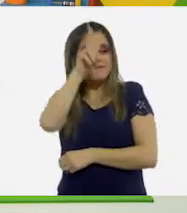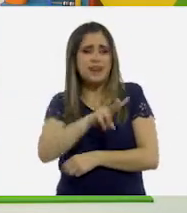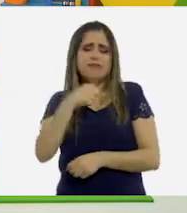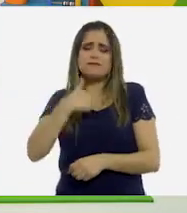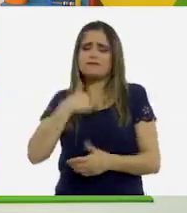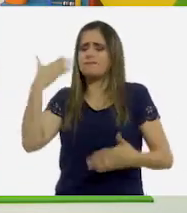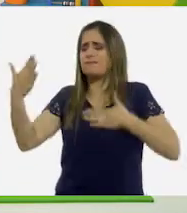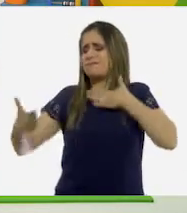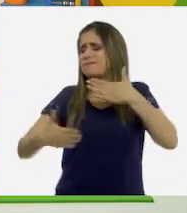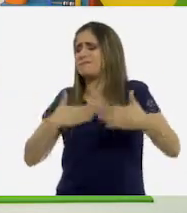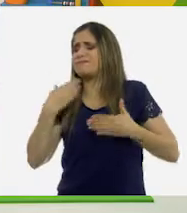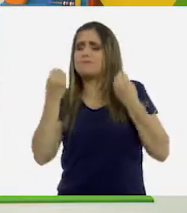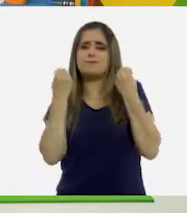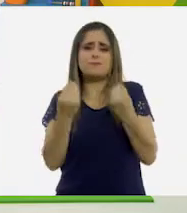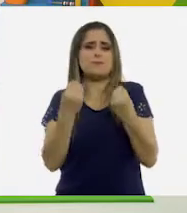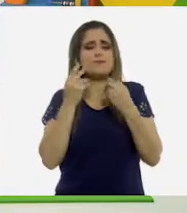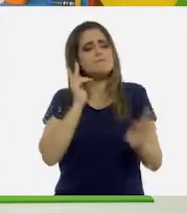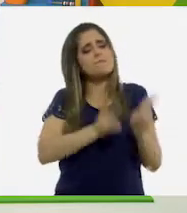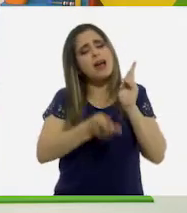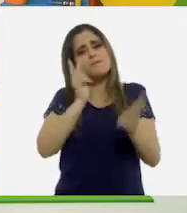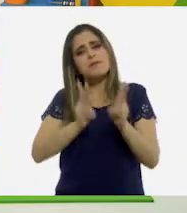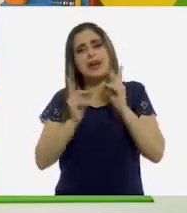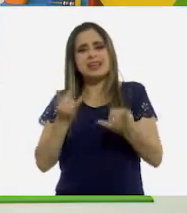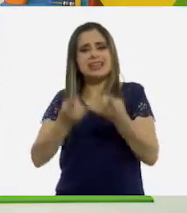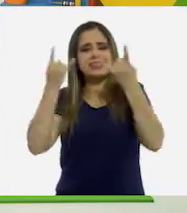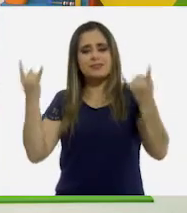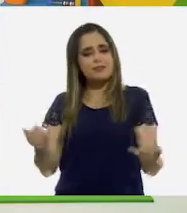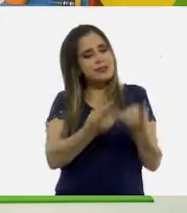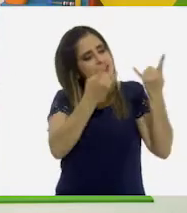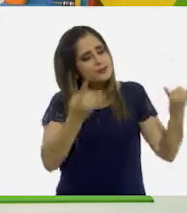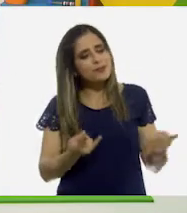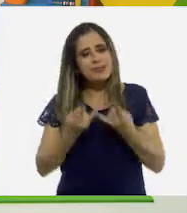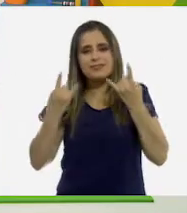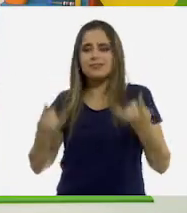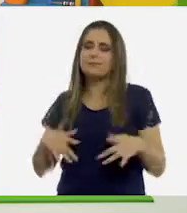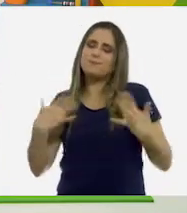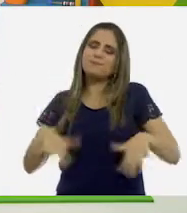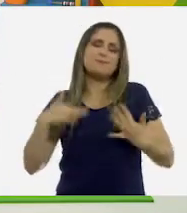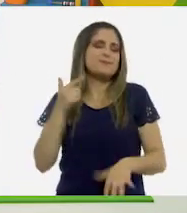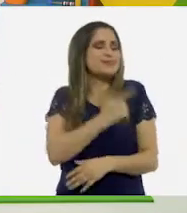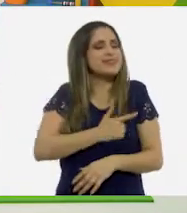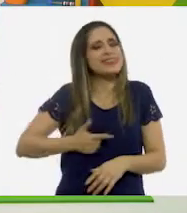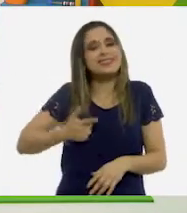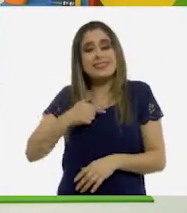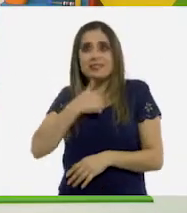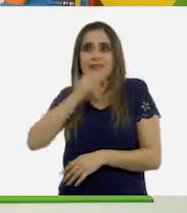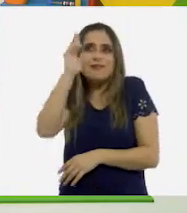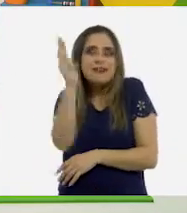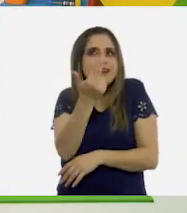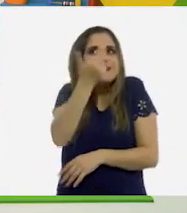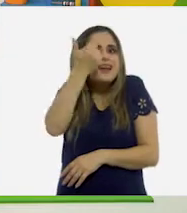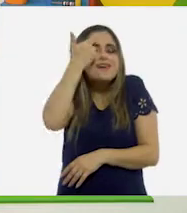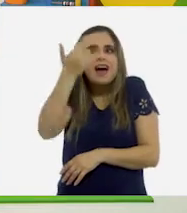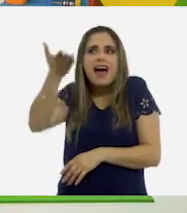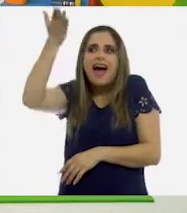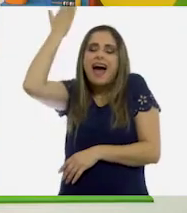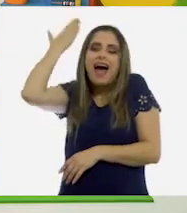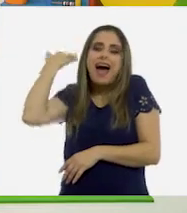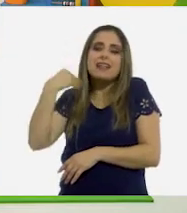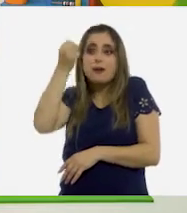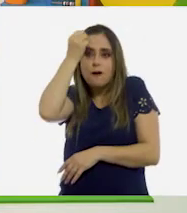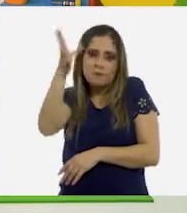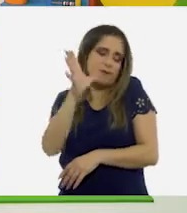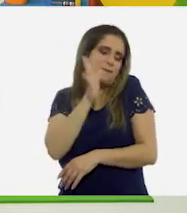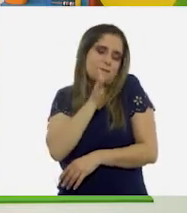disfruté mucho platicar nuestra historia personal y sobre todo, ¡ay, recordar inolvidables momentos de la